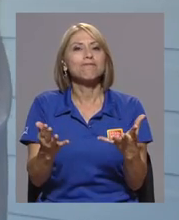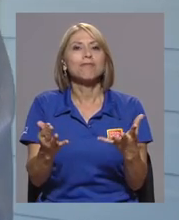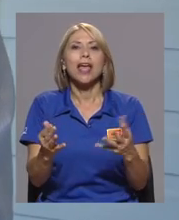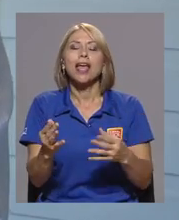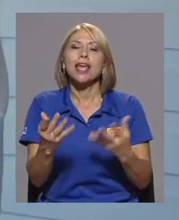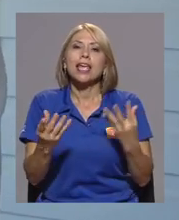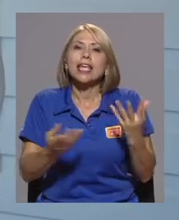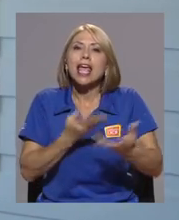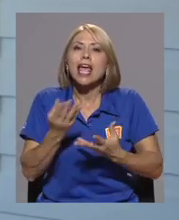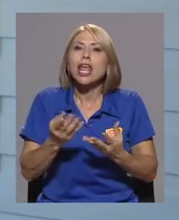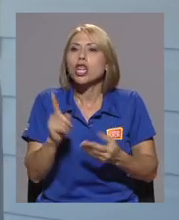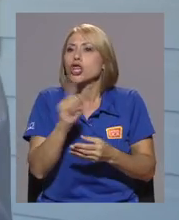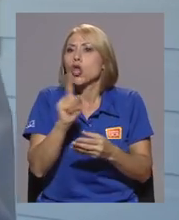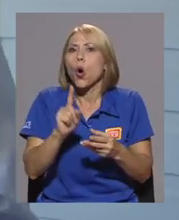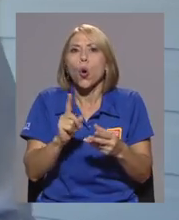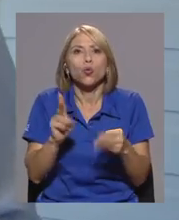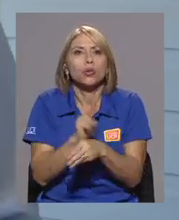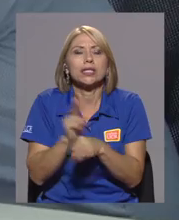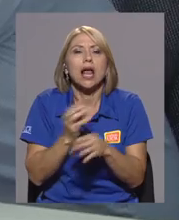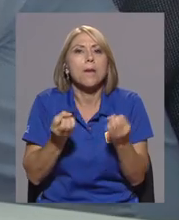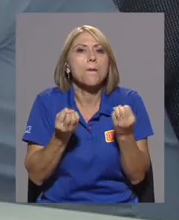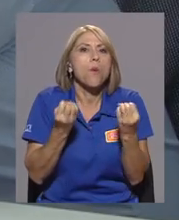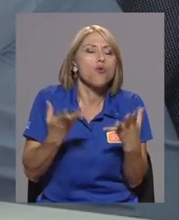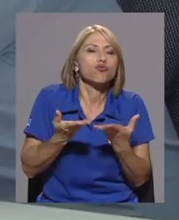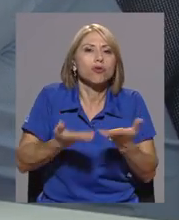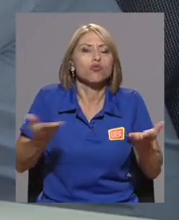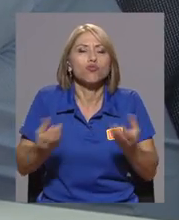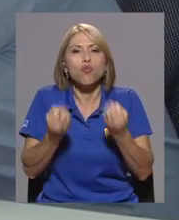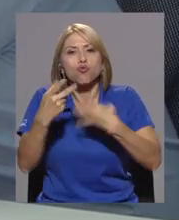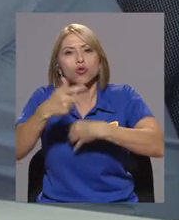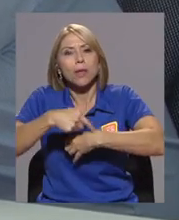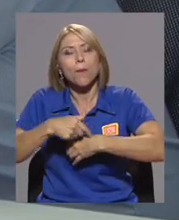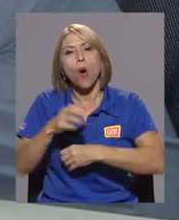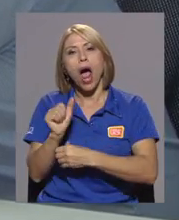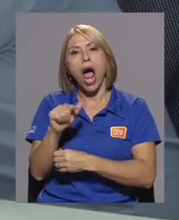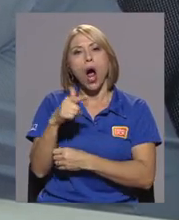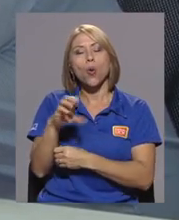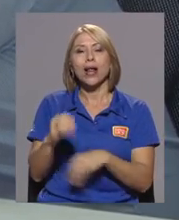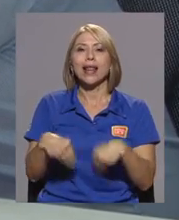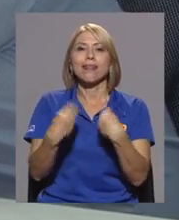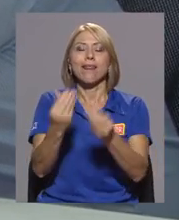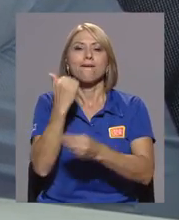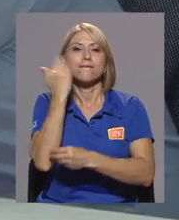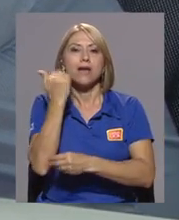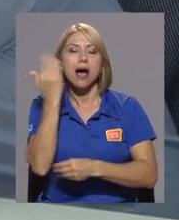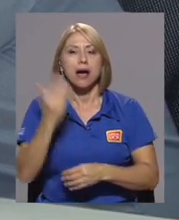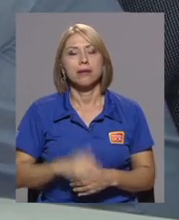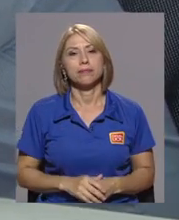menor cantidad posible de recursos y de tiempo. Y para eso Auge le da un montón de facilidades.